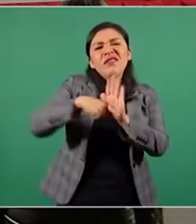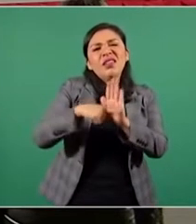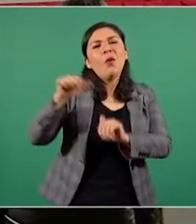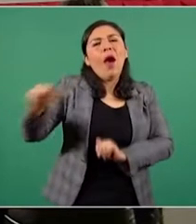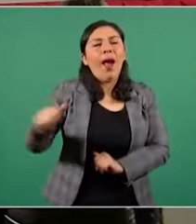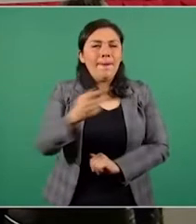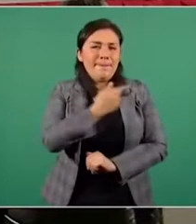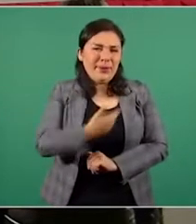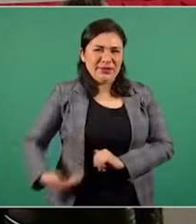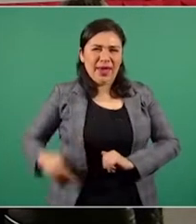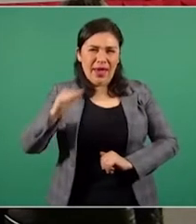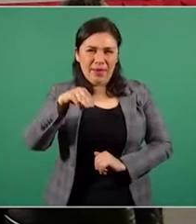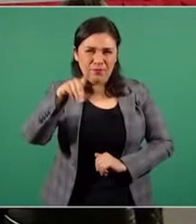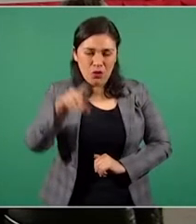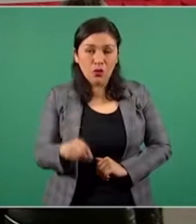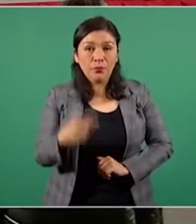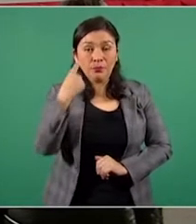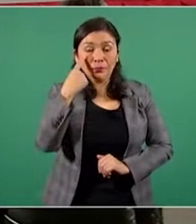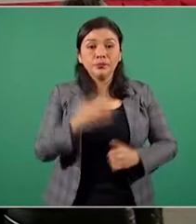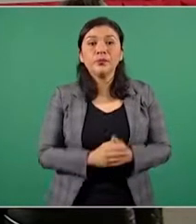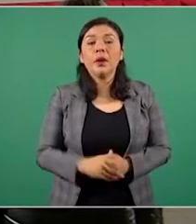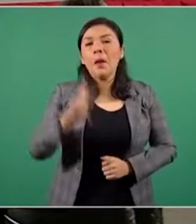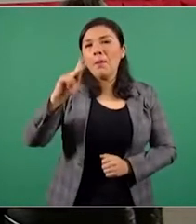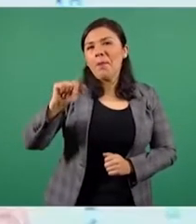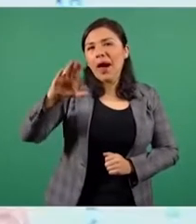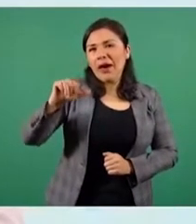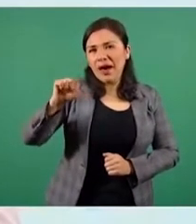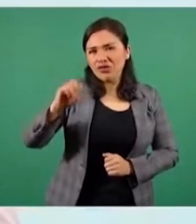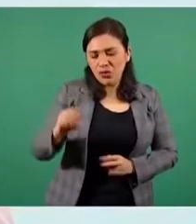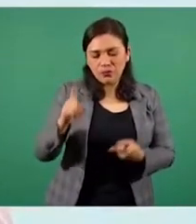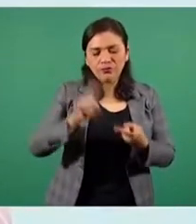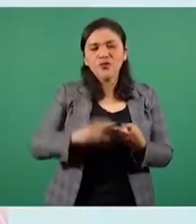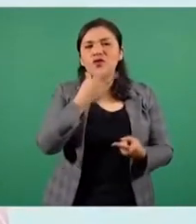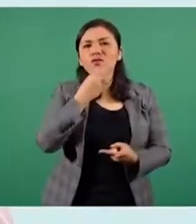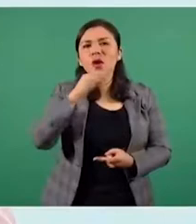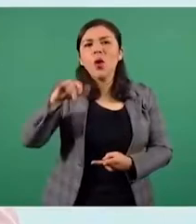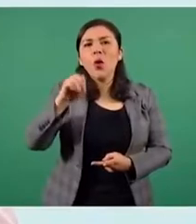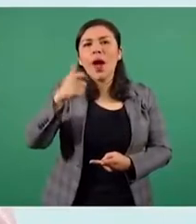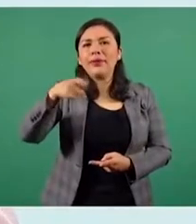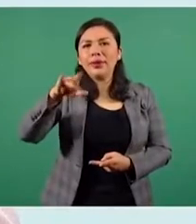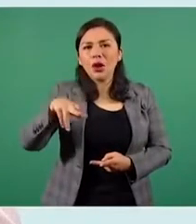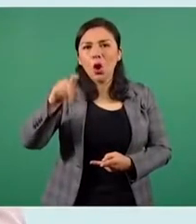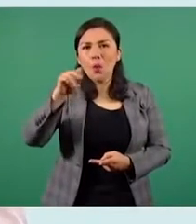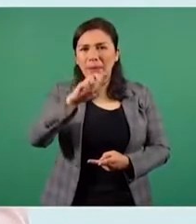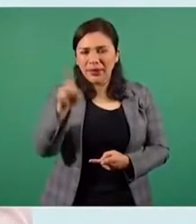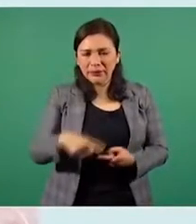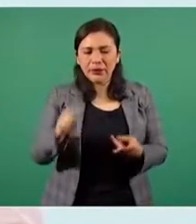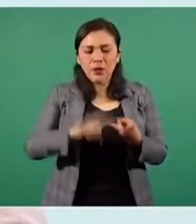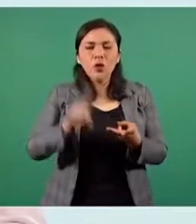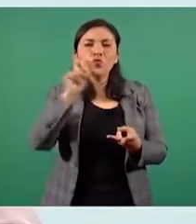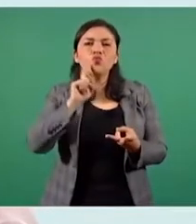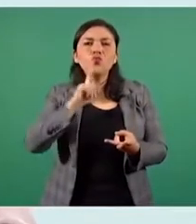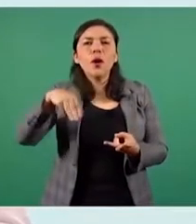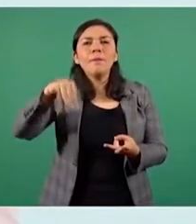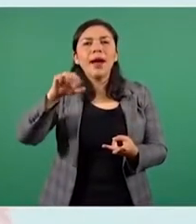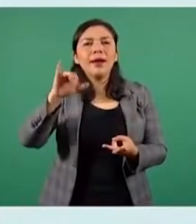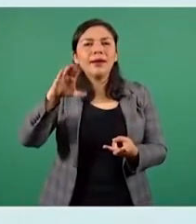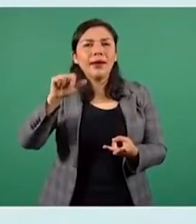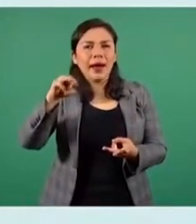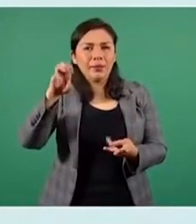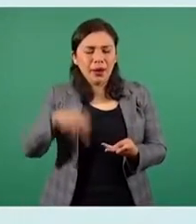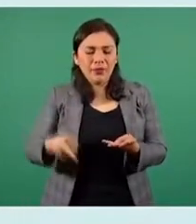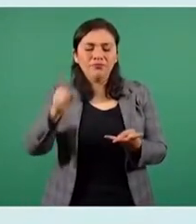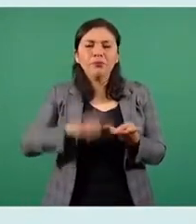Obrador. Se encuentra Pacaso, Joaquín López Dóriga, Mari Carmen Cortés, Mario Maldonado,